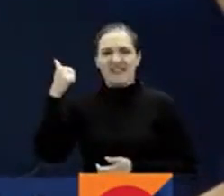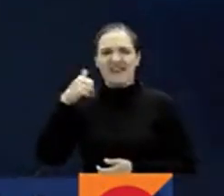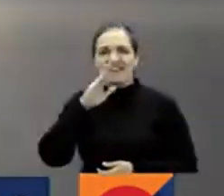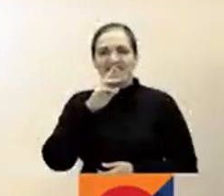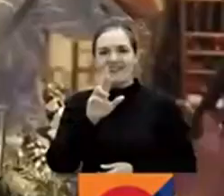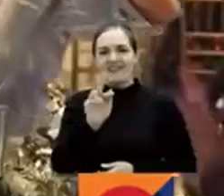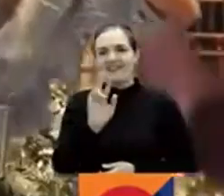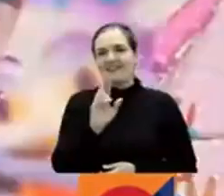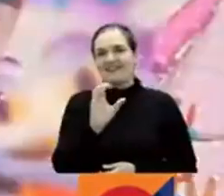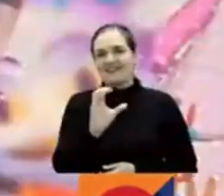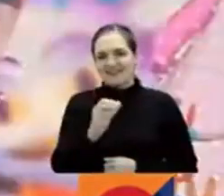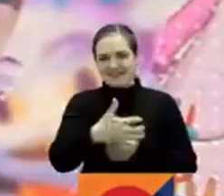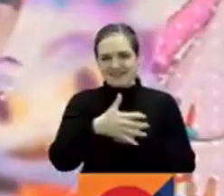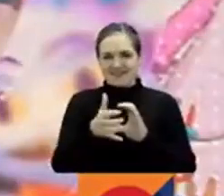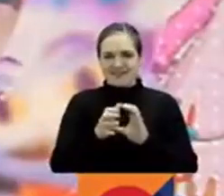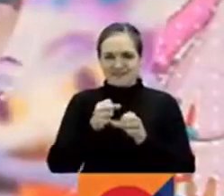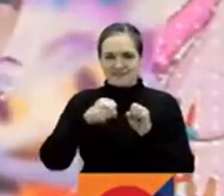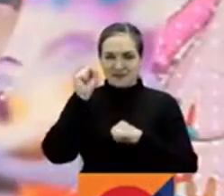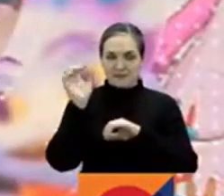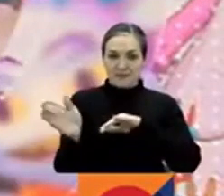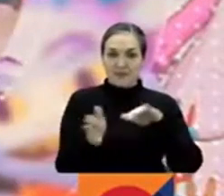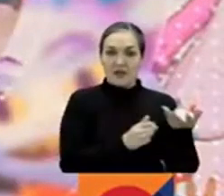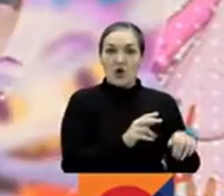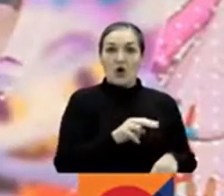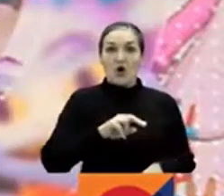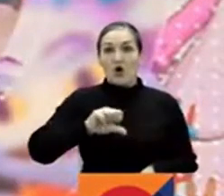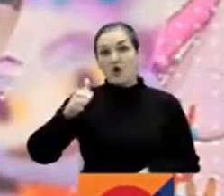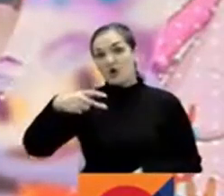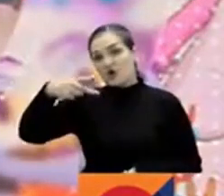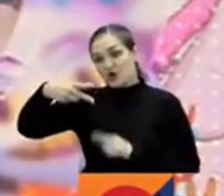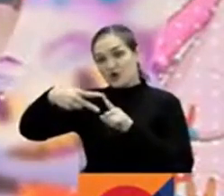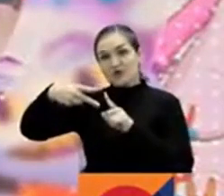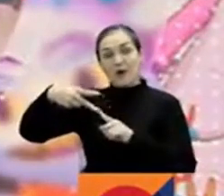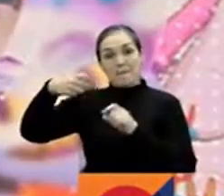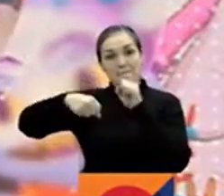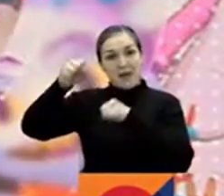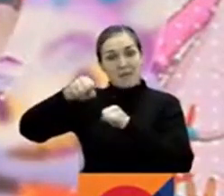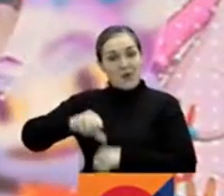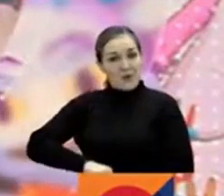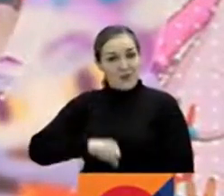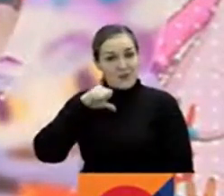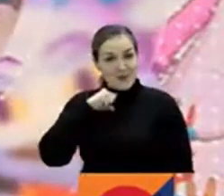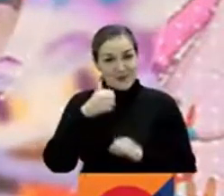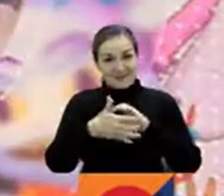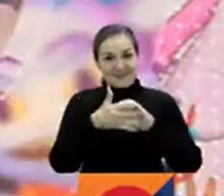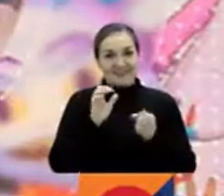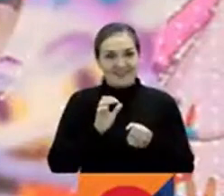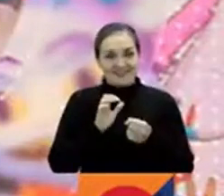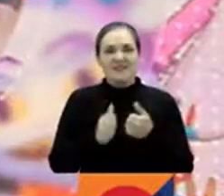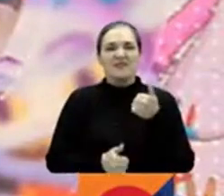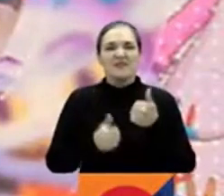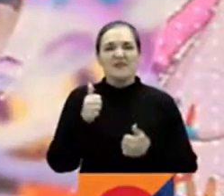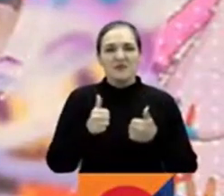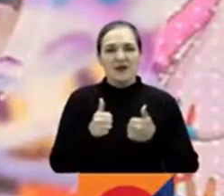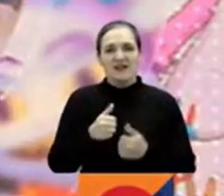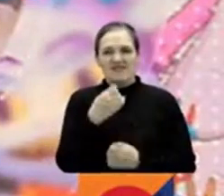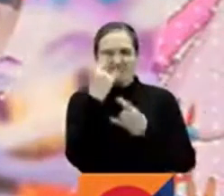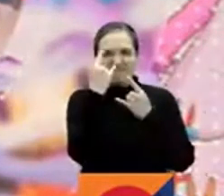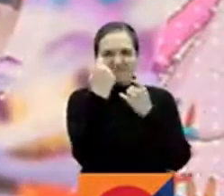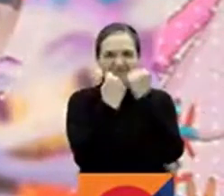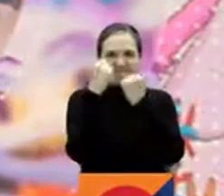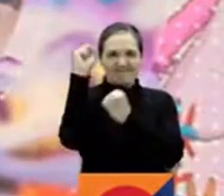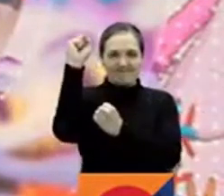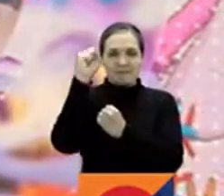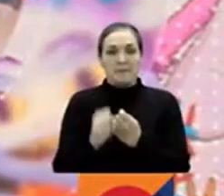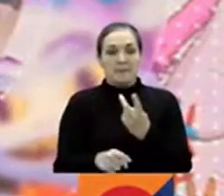de medios públicos. Y otras dos producciones que hoy llenan de orgullo al sistema de medios públicos es Nación Rebelde